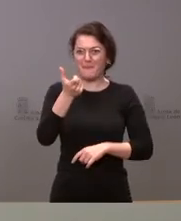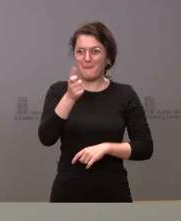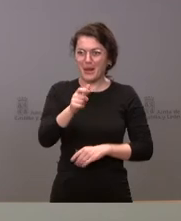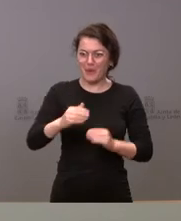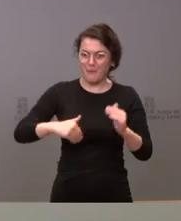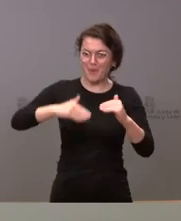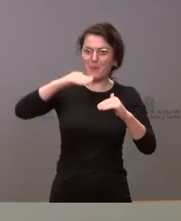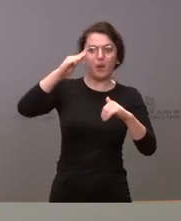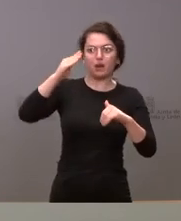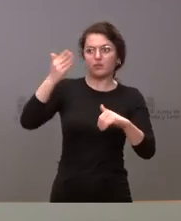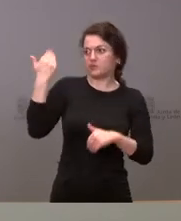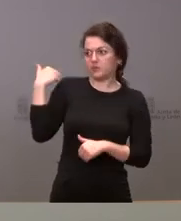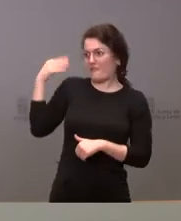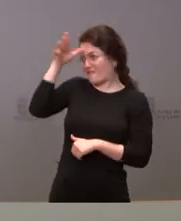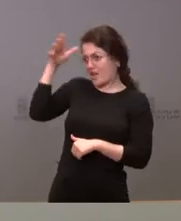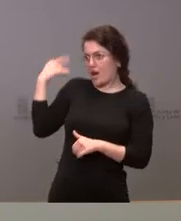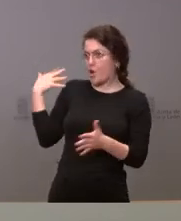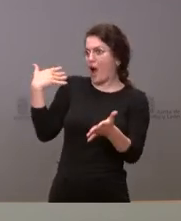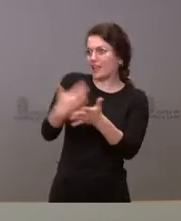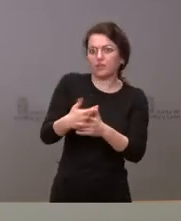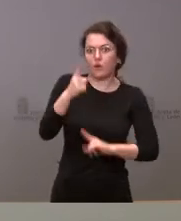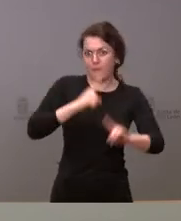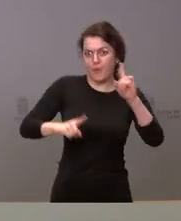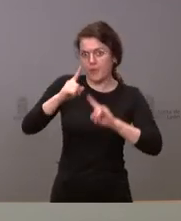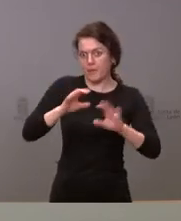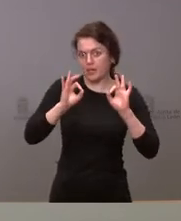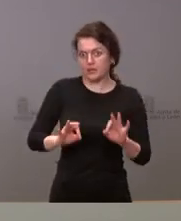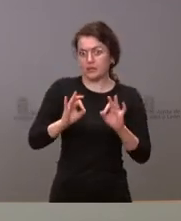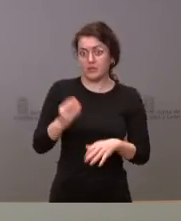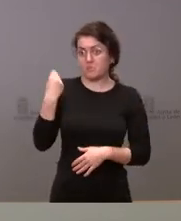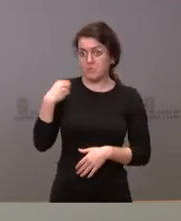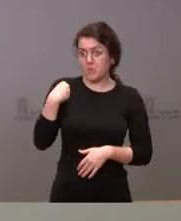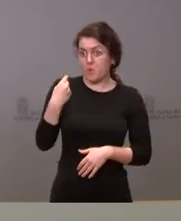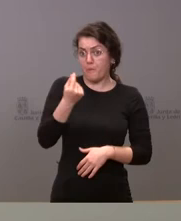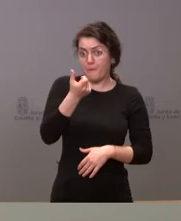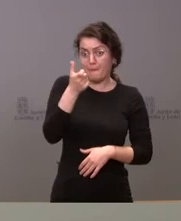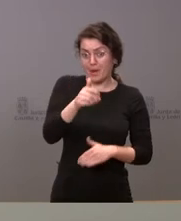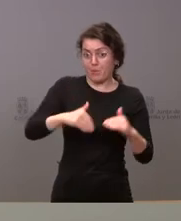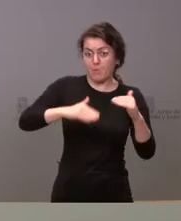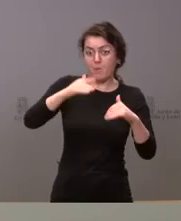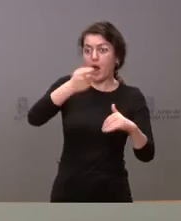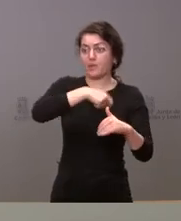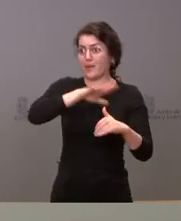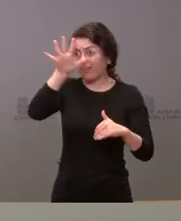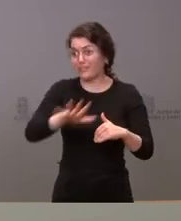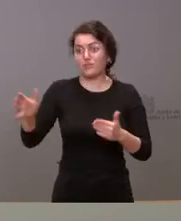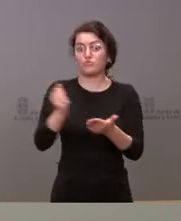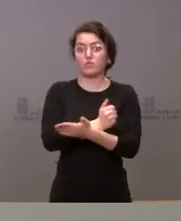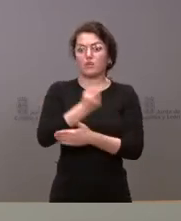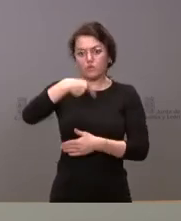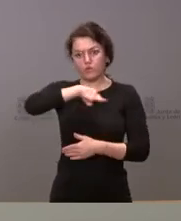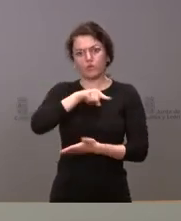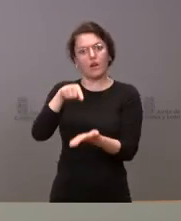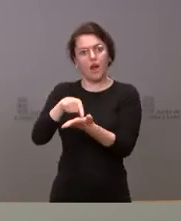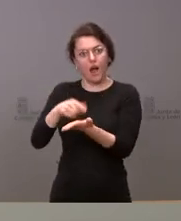verano venían subiendo de forma muy importante los precios en el conjunto de España. Nosotros lo veníamos también denunciando. Esta subida era mayor